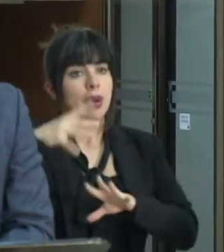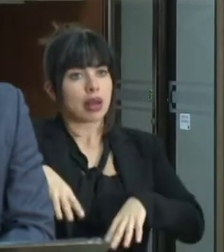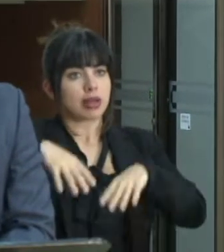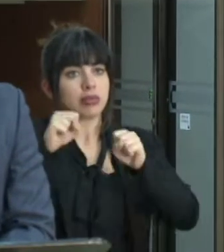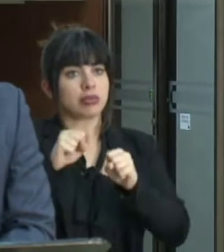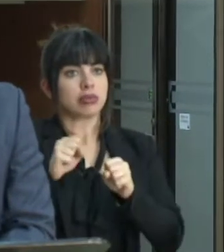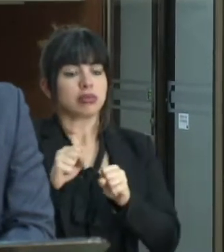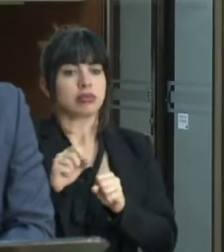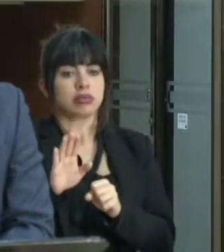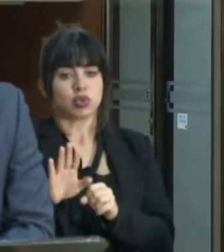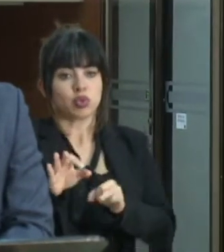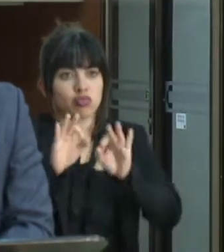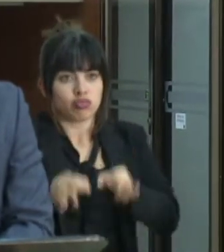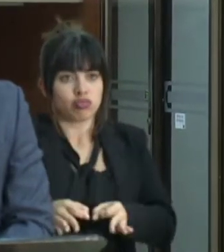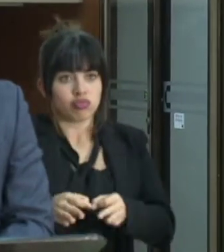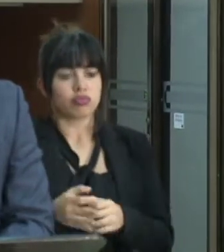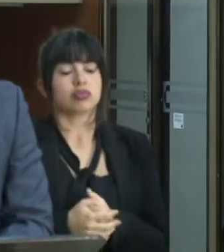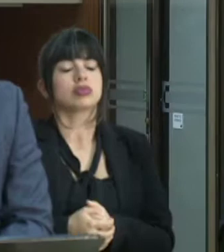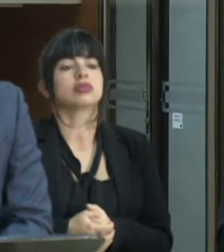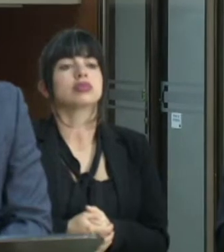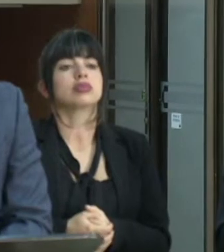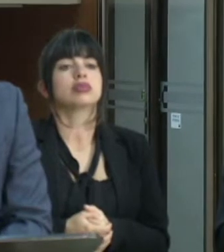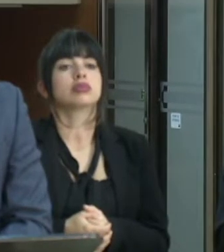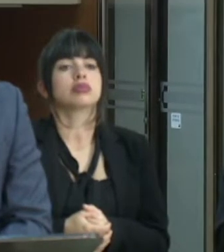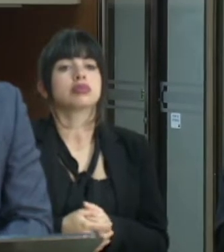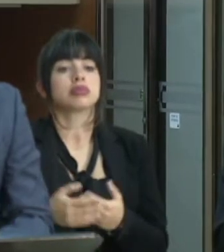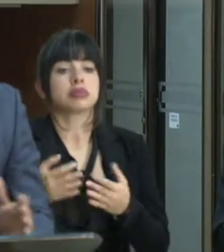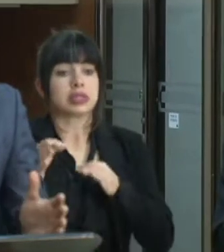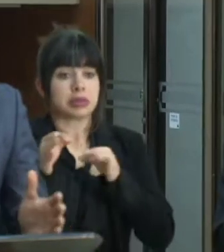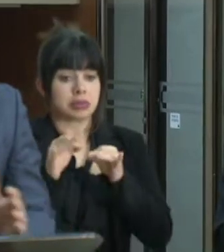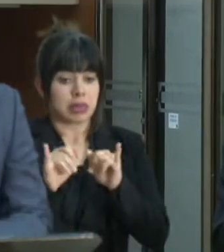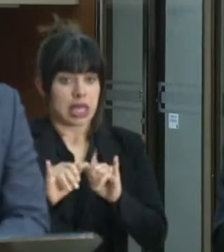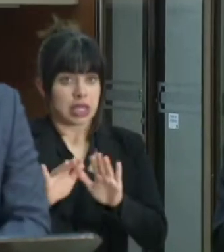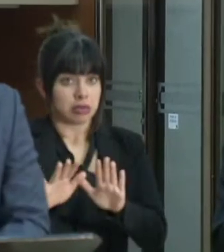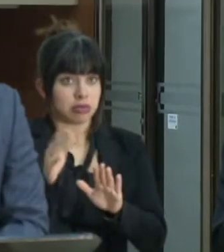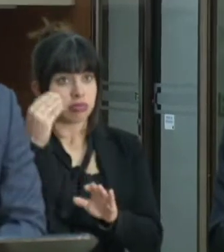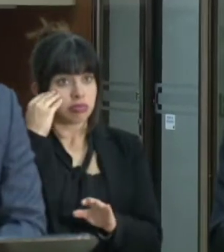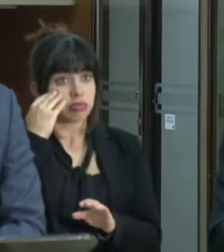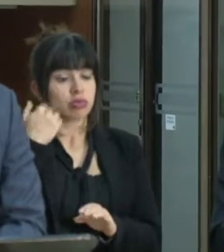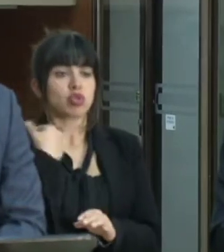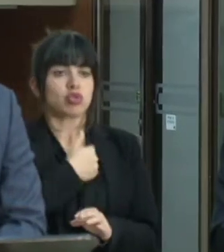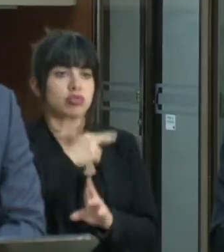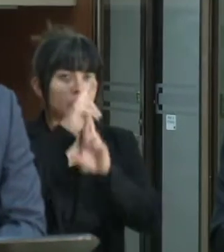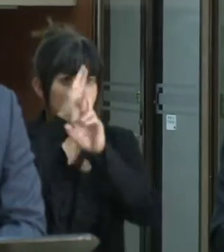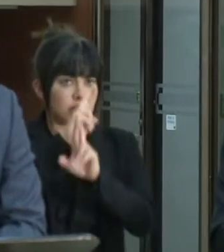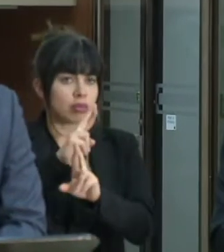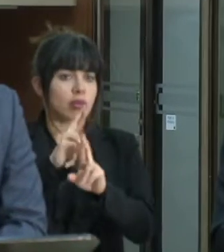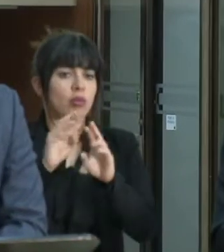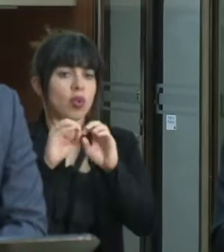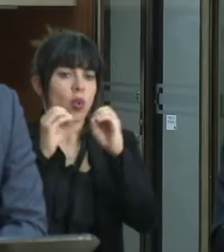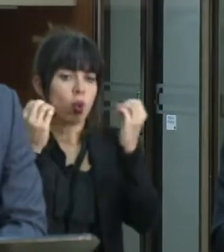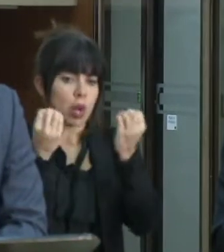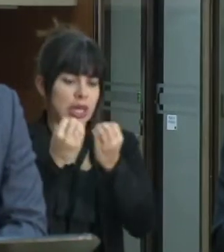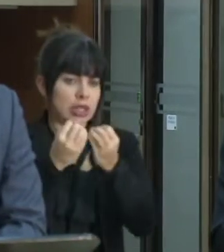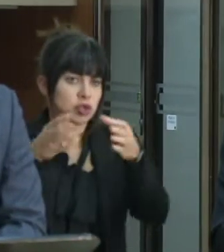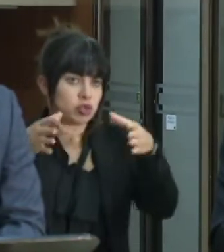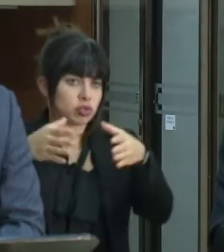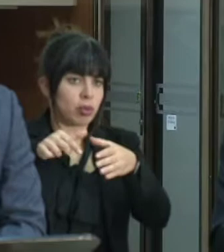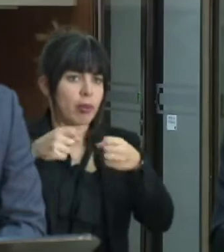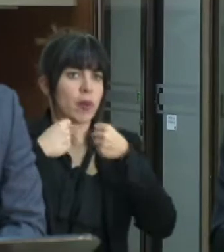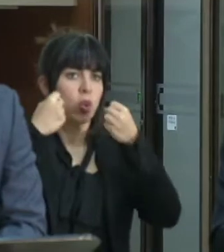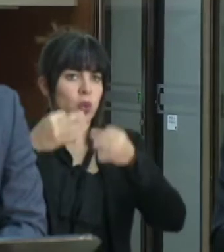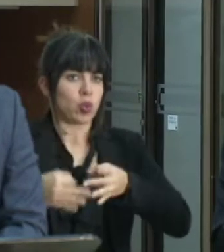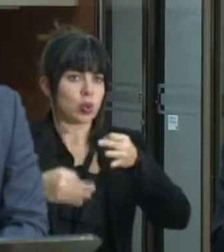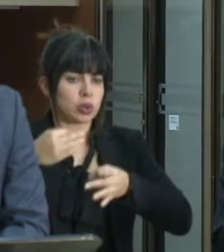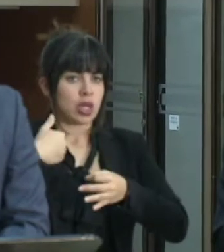tipo de determinaciones. Habiendo dicho eso, como digo, somos respetuosos de la organización que tiene el Poder